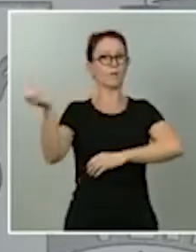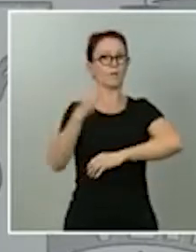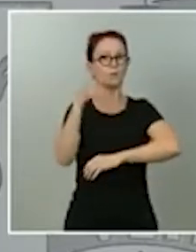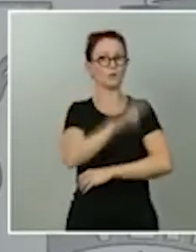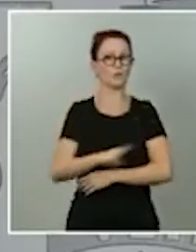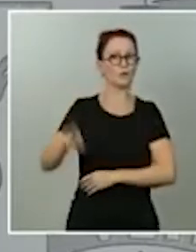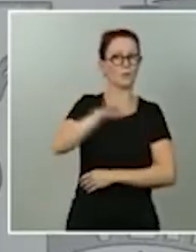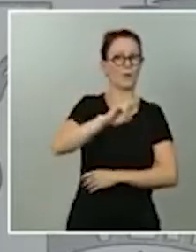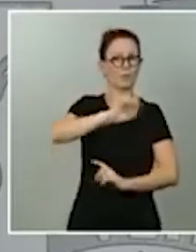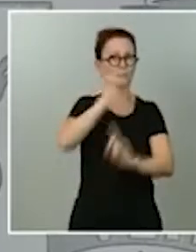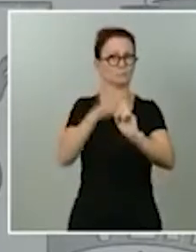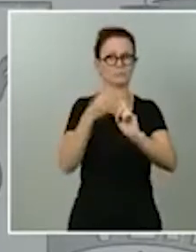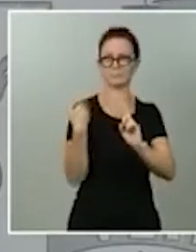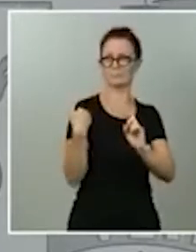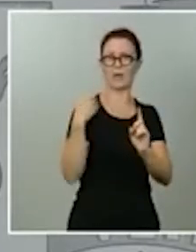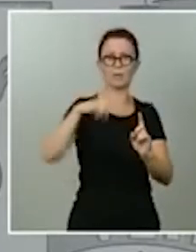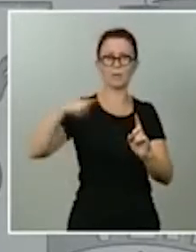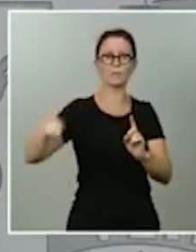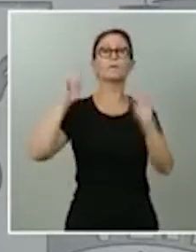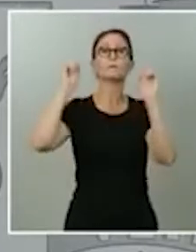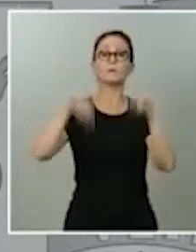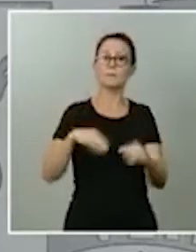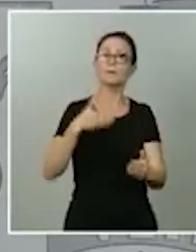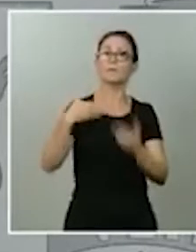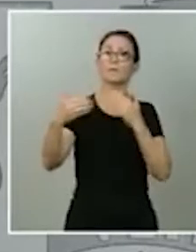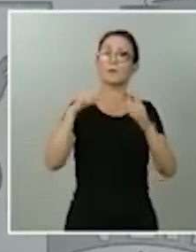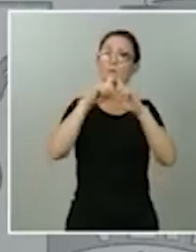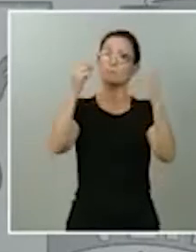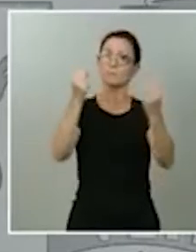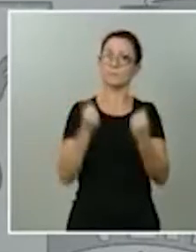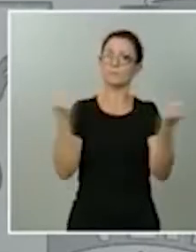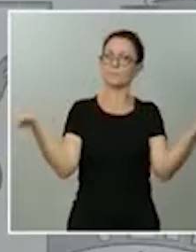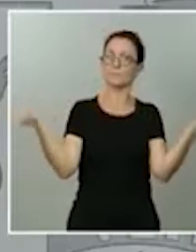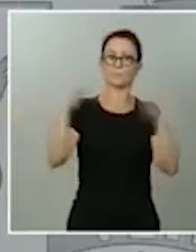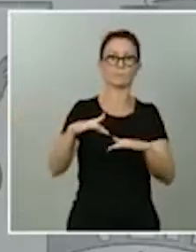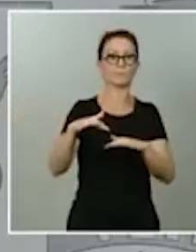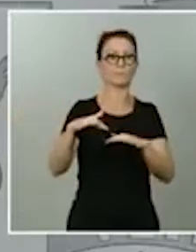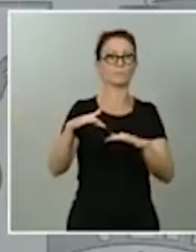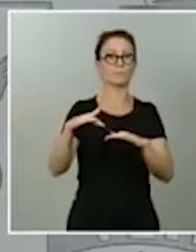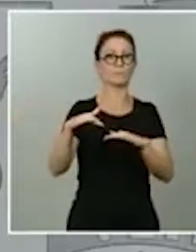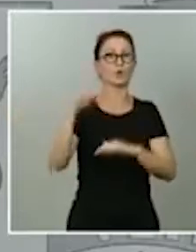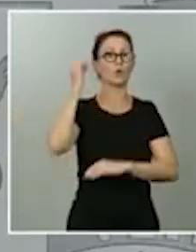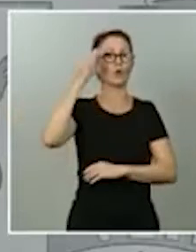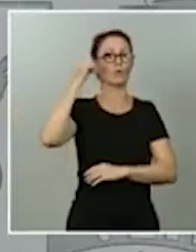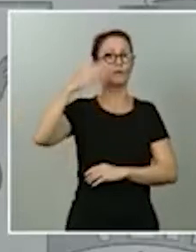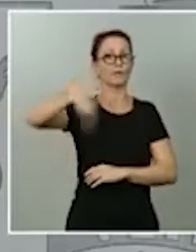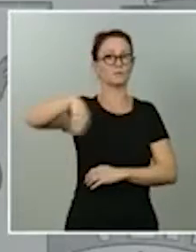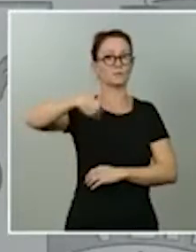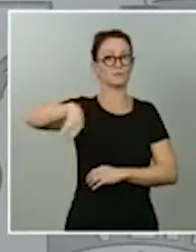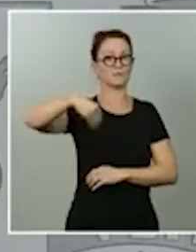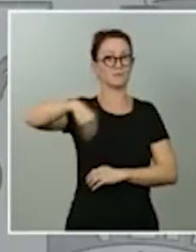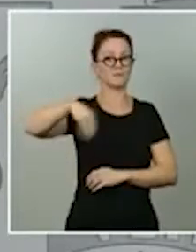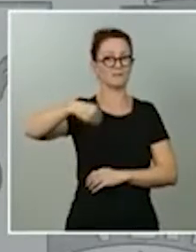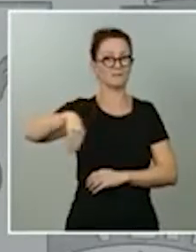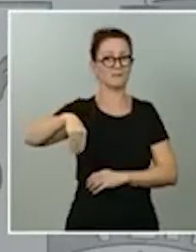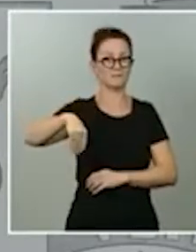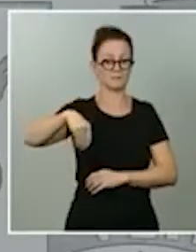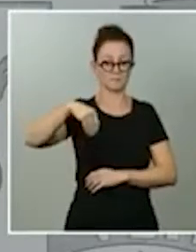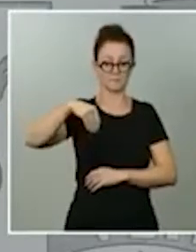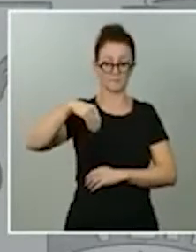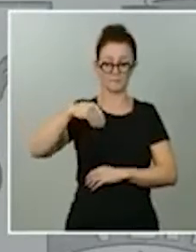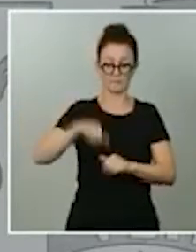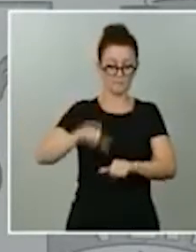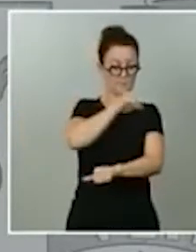diálogo institucional, ahí están las 15 conferencias de presidentes que hemos celebrado y que vamos a celebrar en las próximas semanas